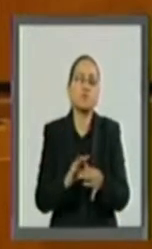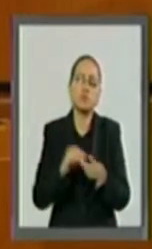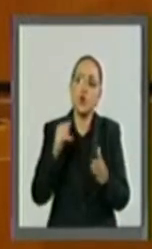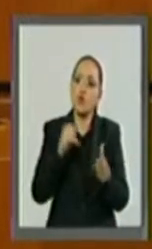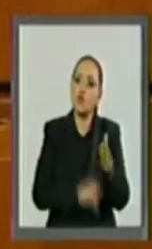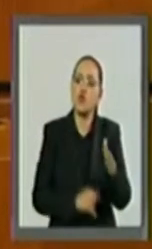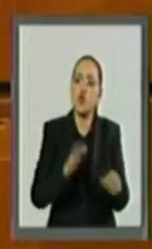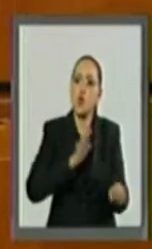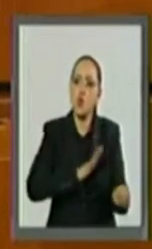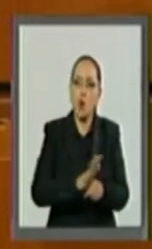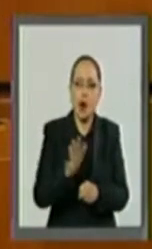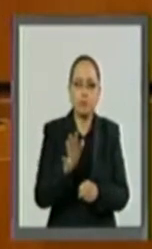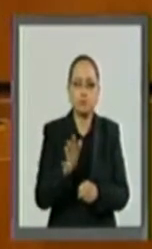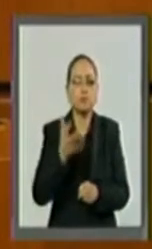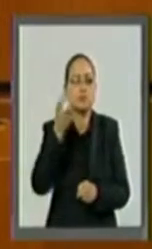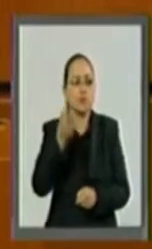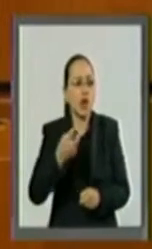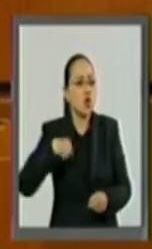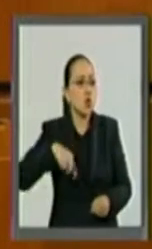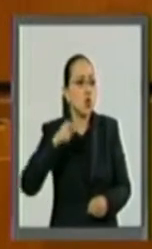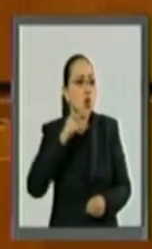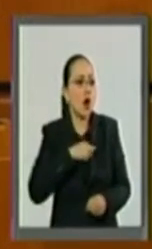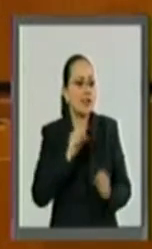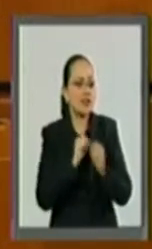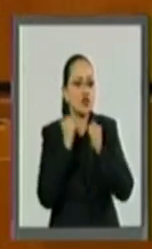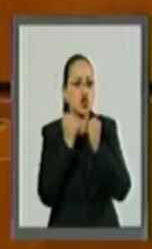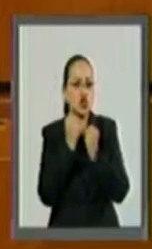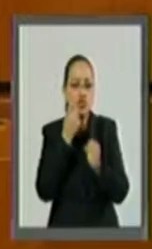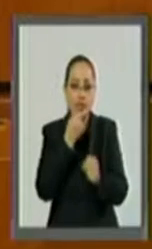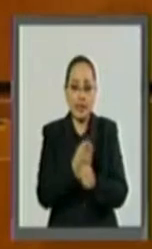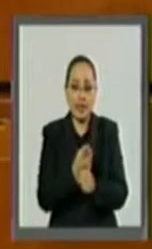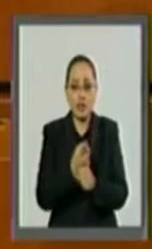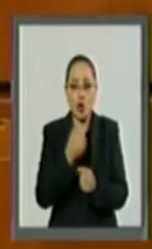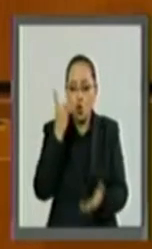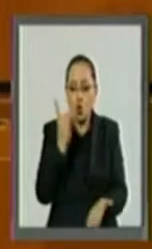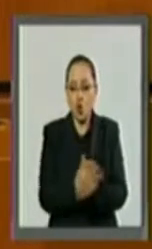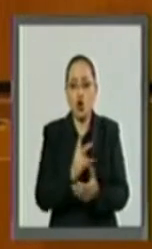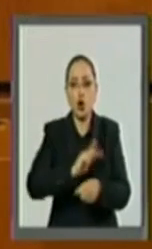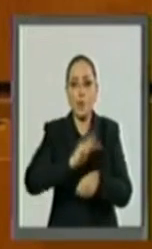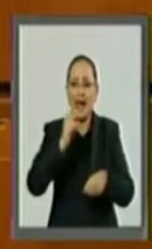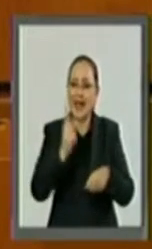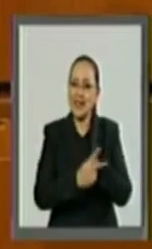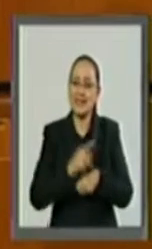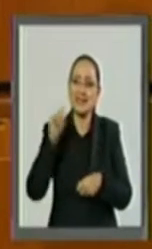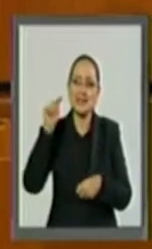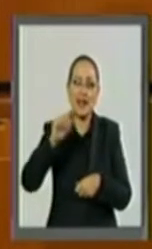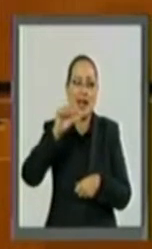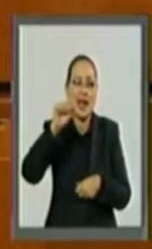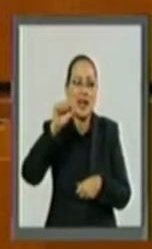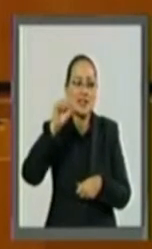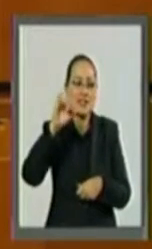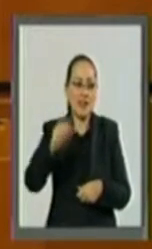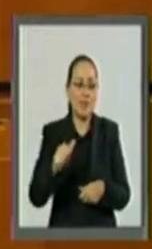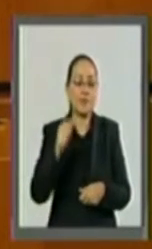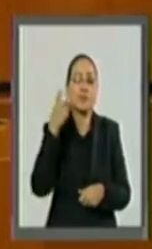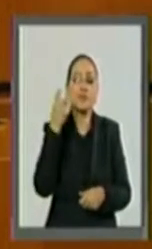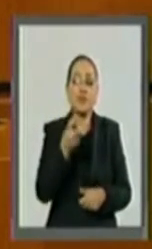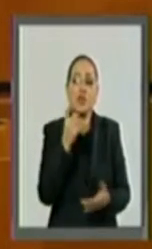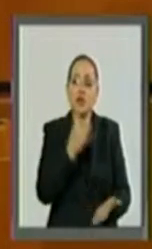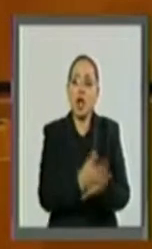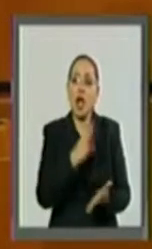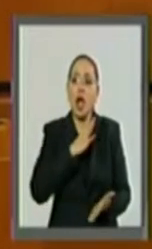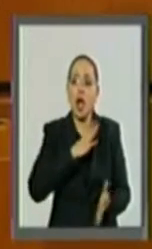manera significativa nuestra sociedad con el único país asiático con el que tenemos un acuerdo